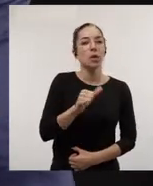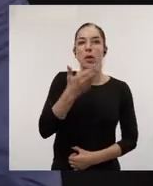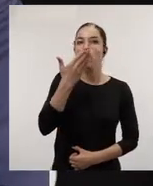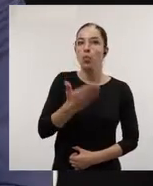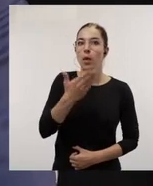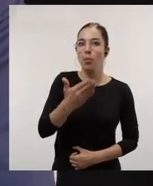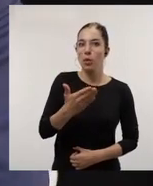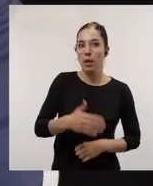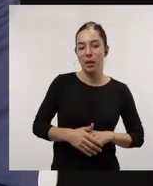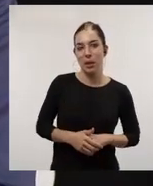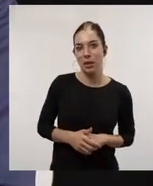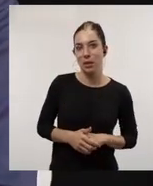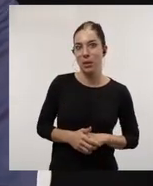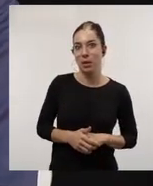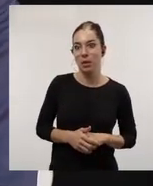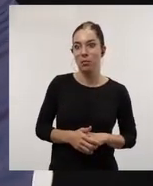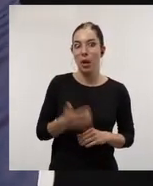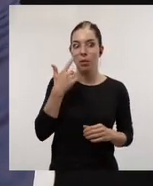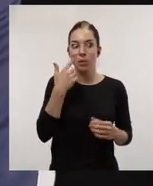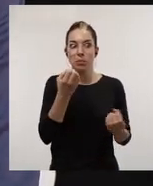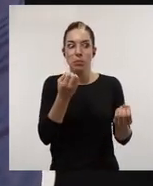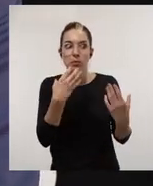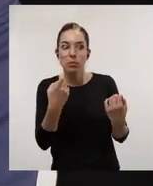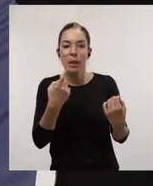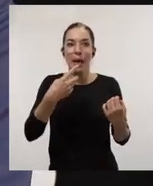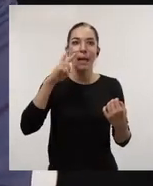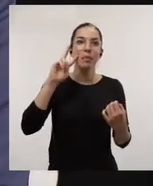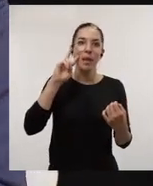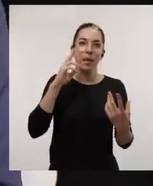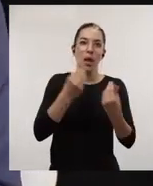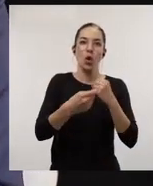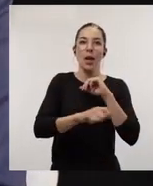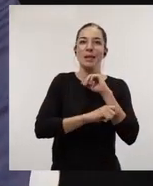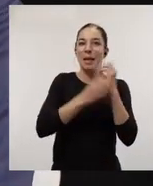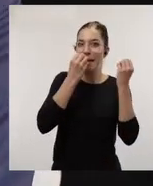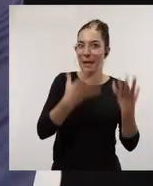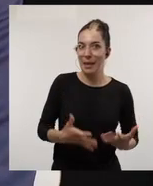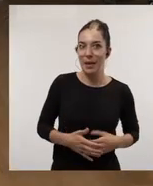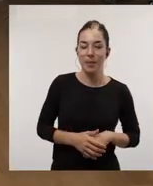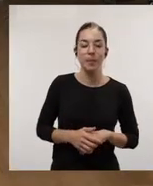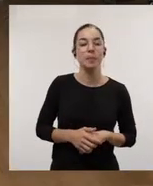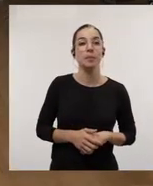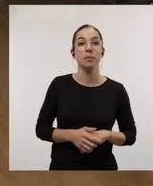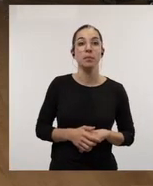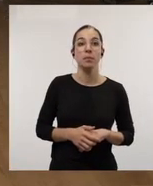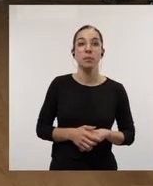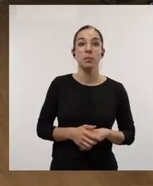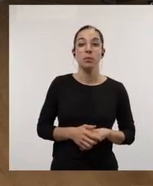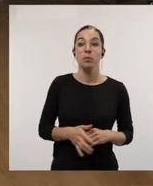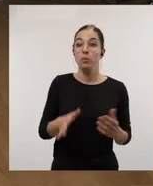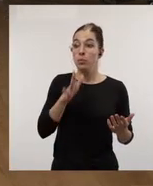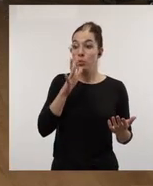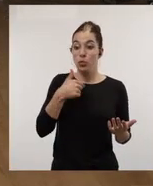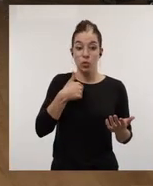resultados o como resultado de su experiencia directa con la estrategia. Por lo tanto, animo